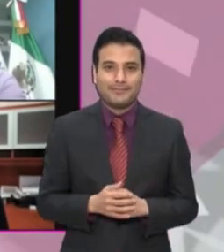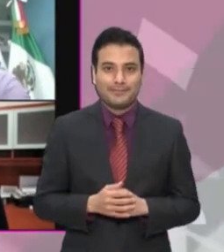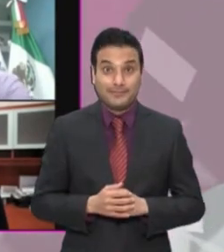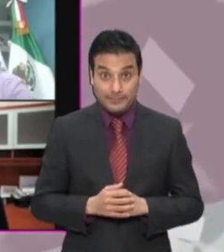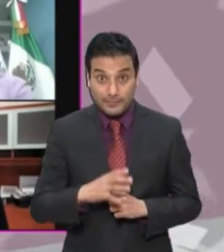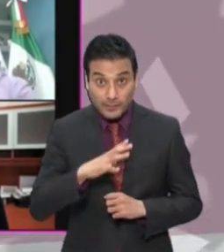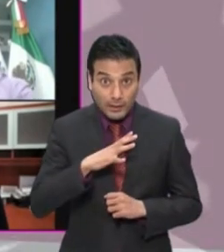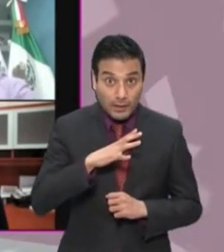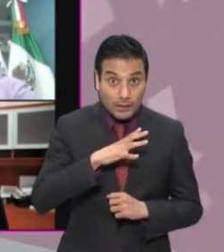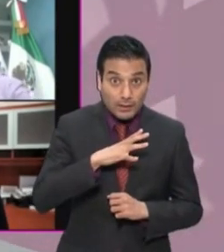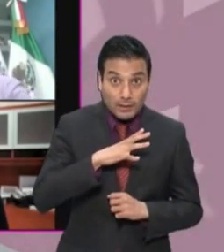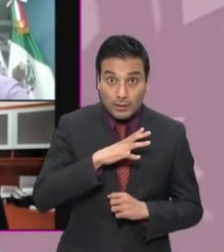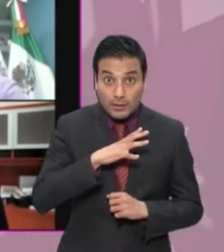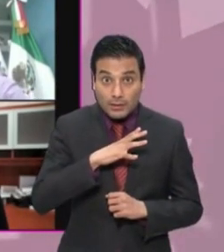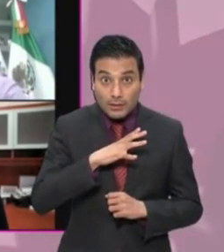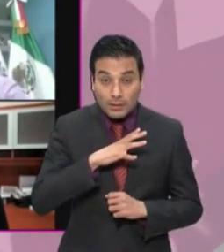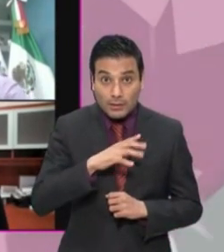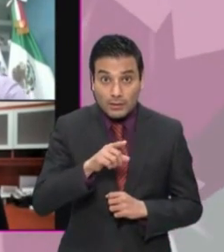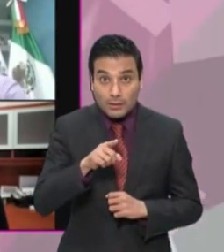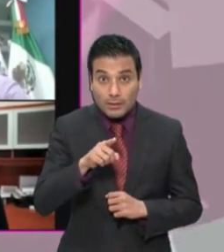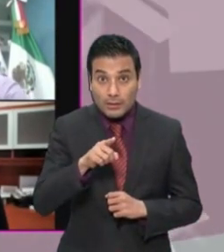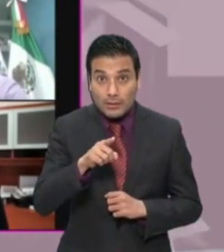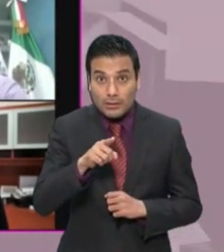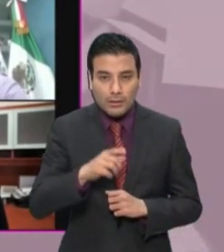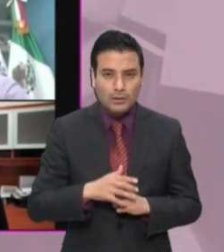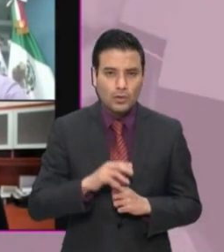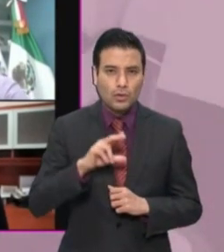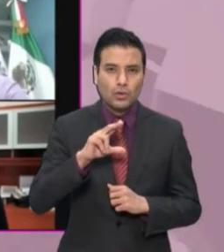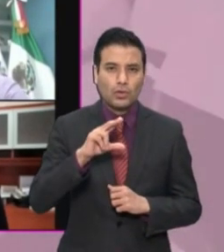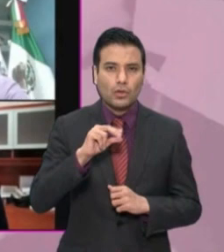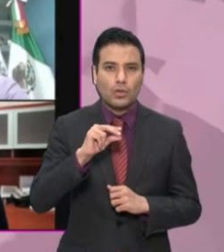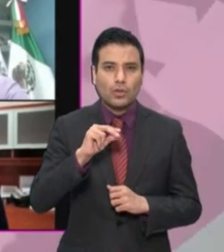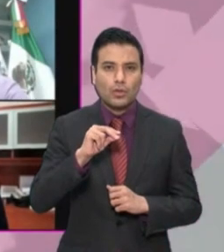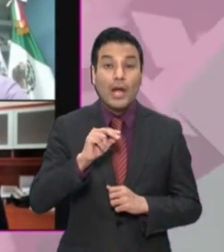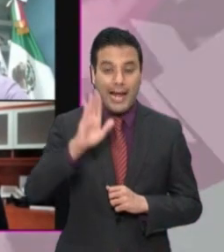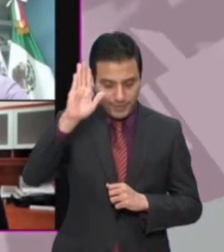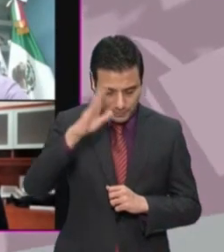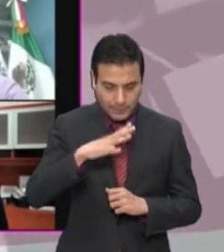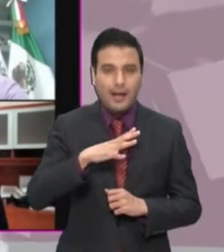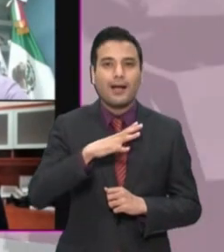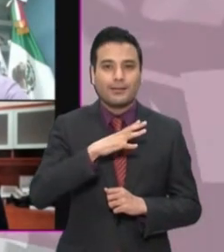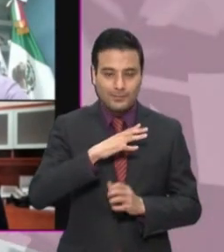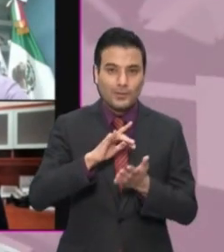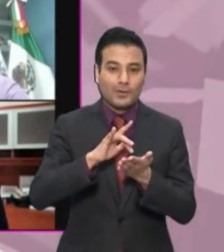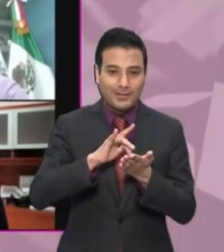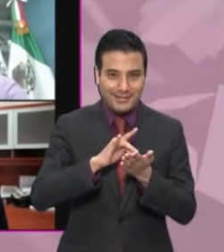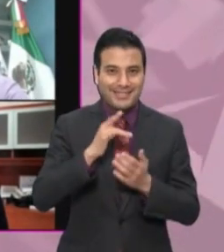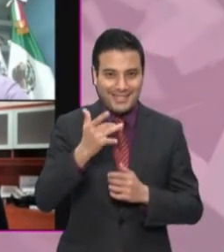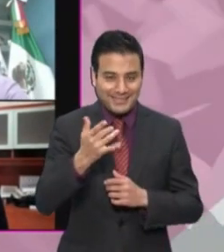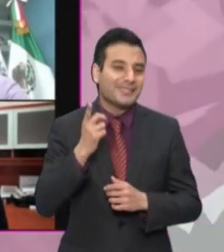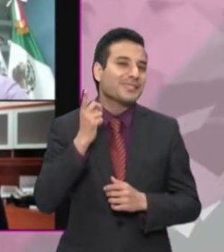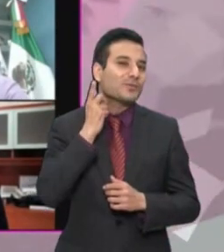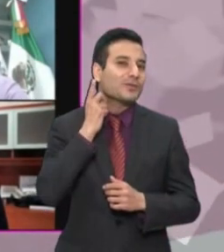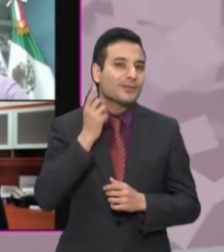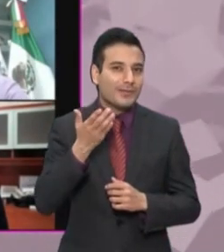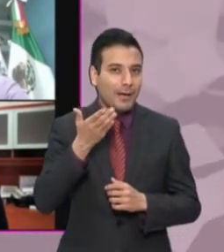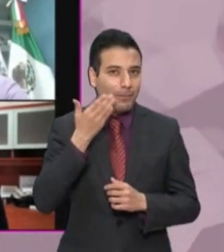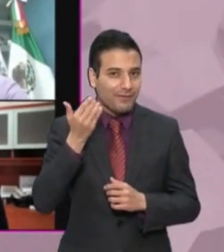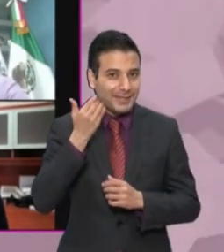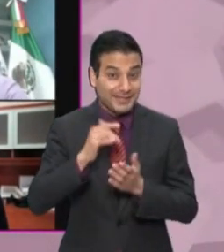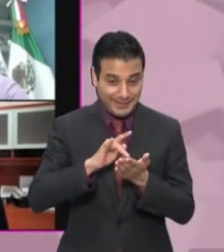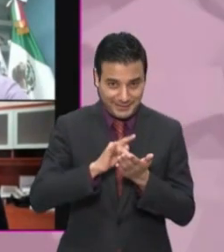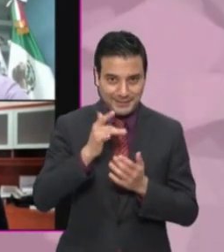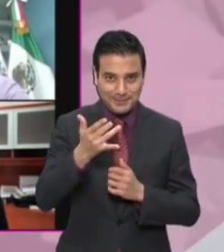de campaña para la gobernatura inició el 5 de marzo del 2021, se privilegió no afectar el derecho al voto pasivo de la